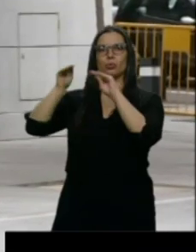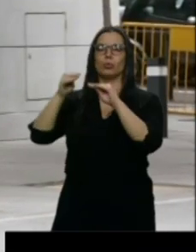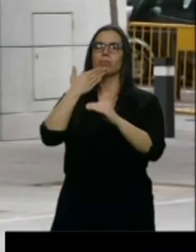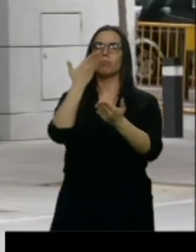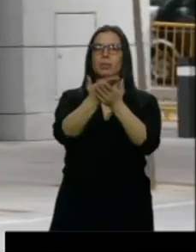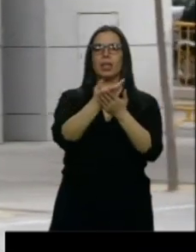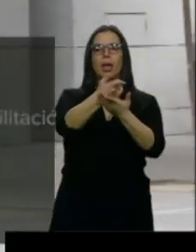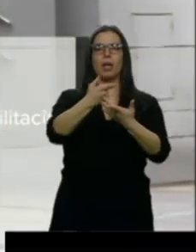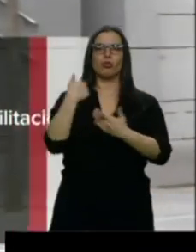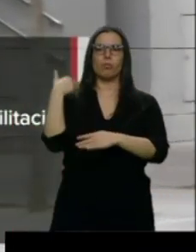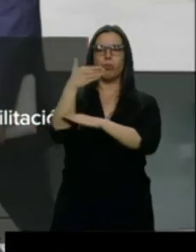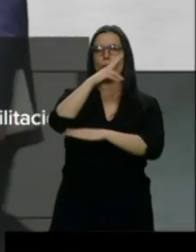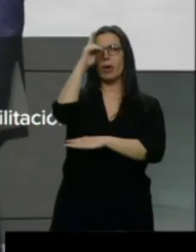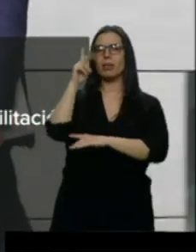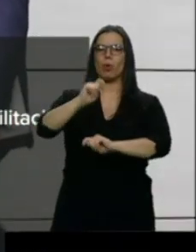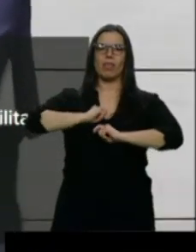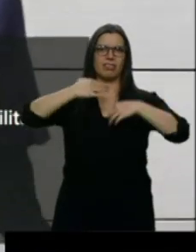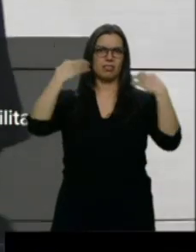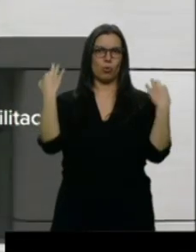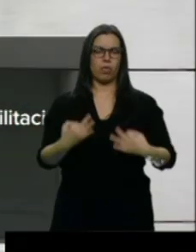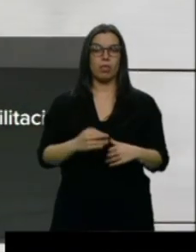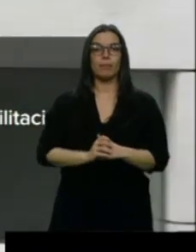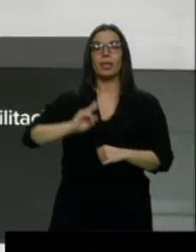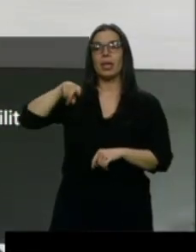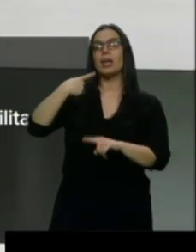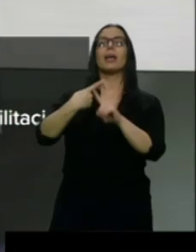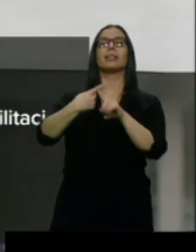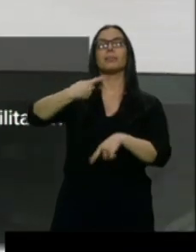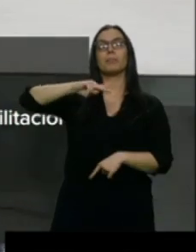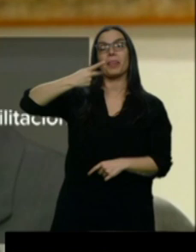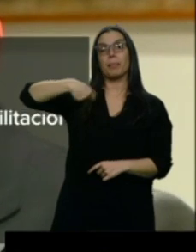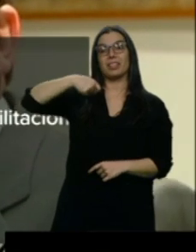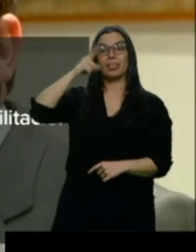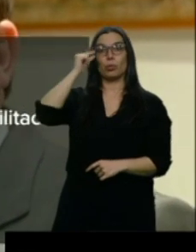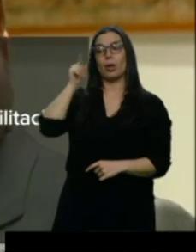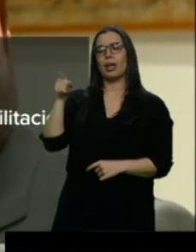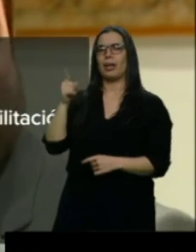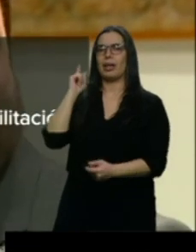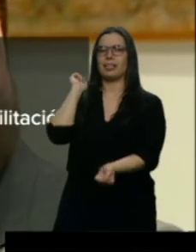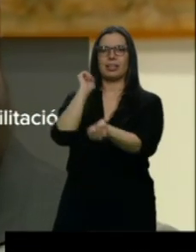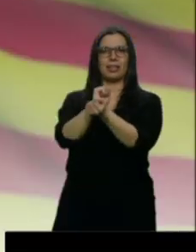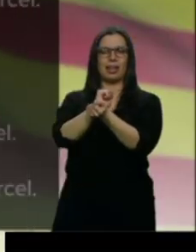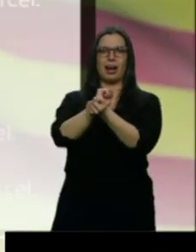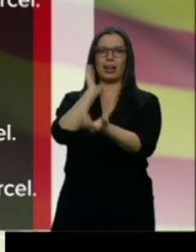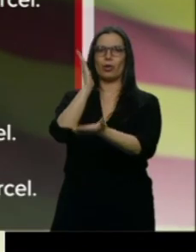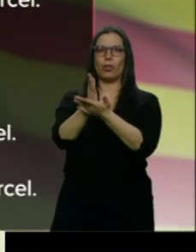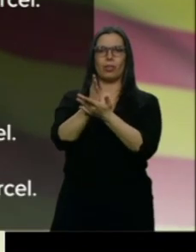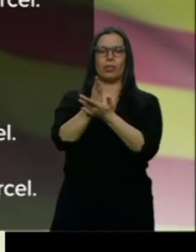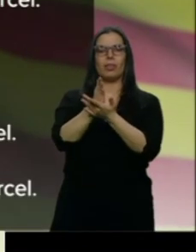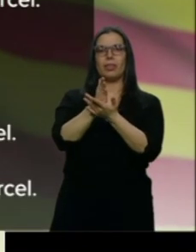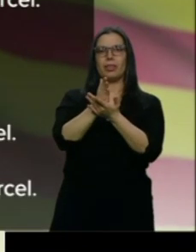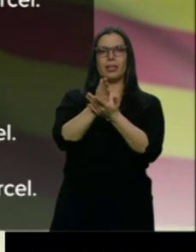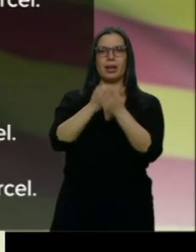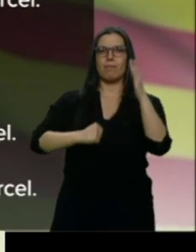Madrid. El exvicepresidente de la Generalitat, Oriol Junqueras, es el que suma peticiones de prisión más elevadas, seguido de la expresidenta del